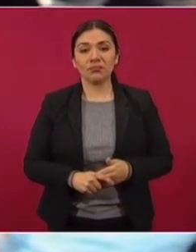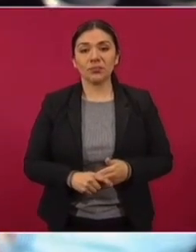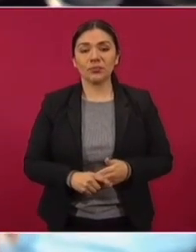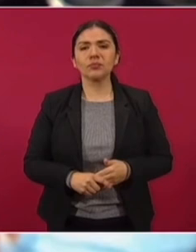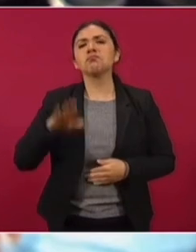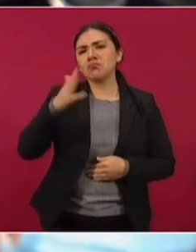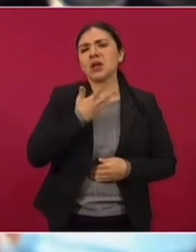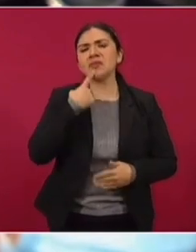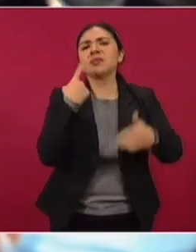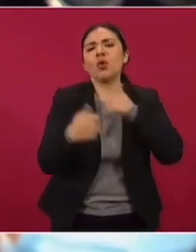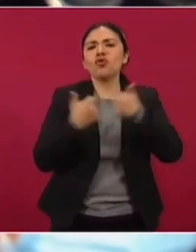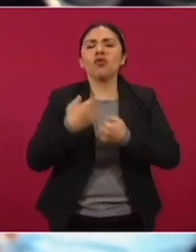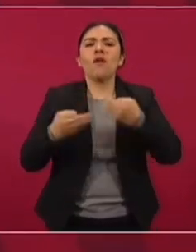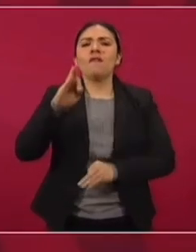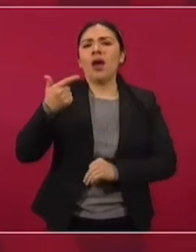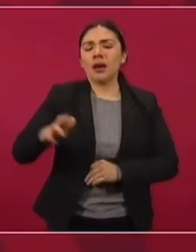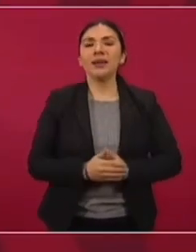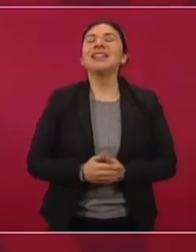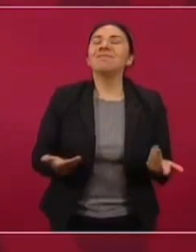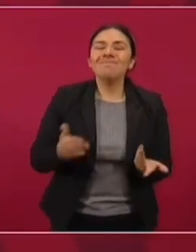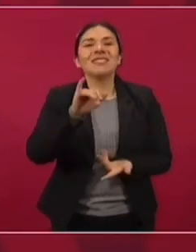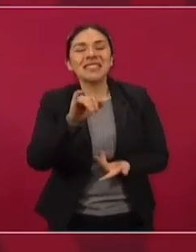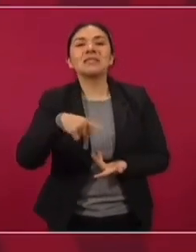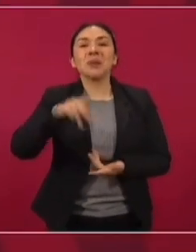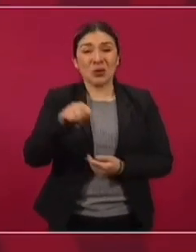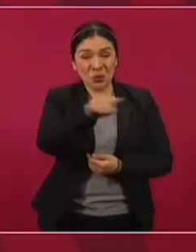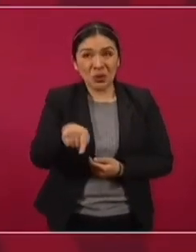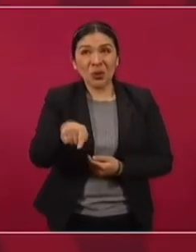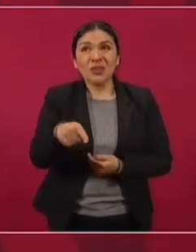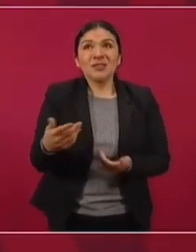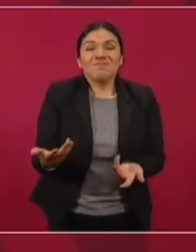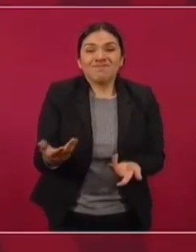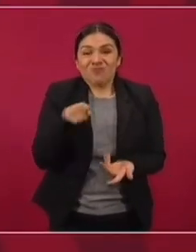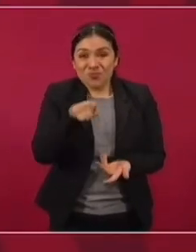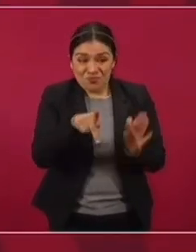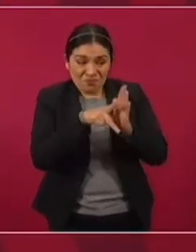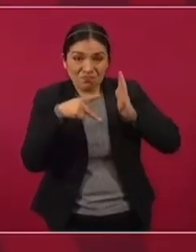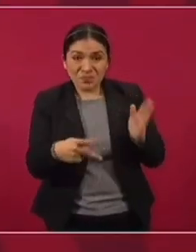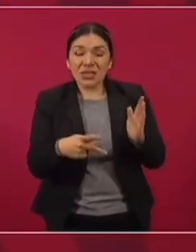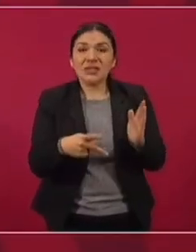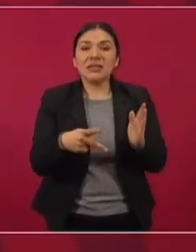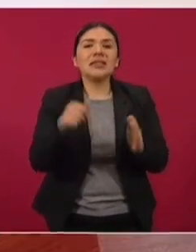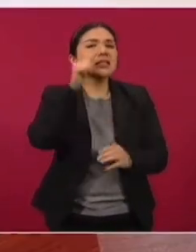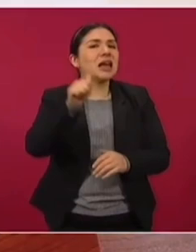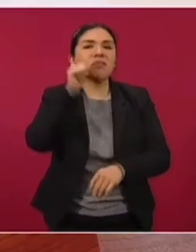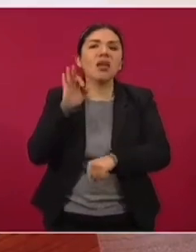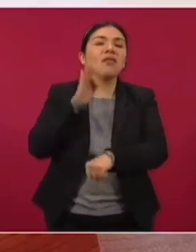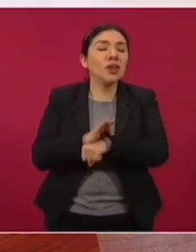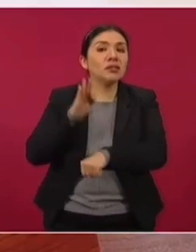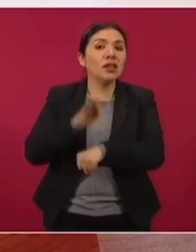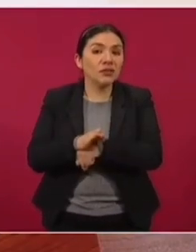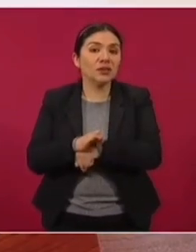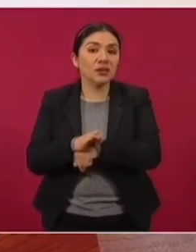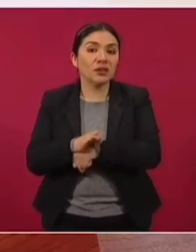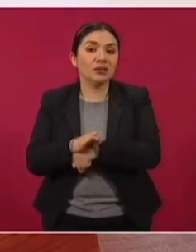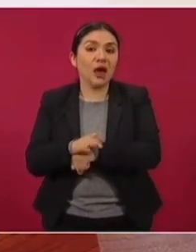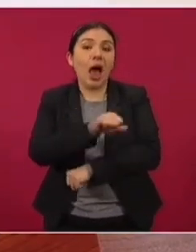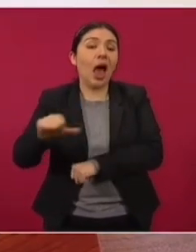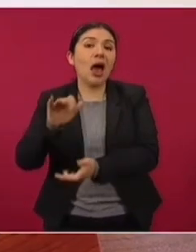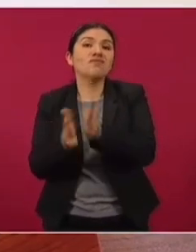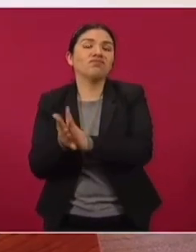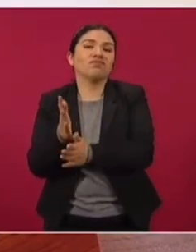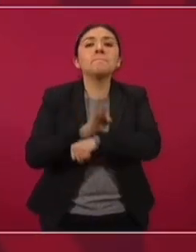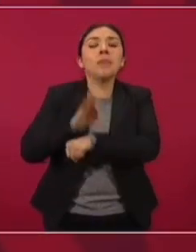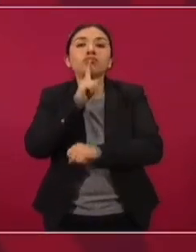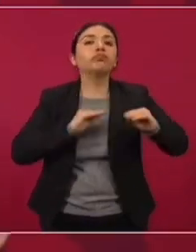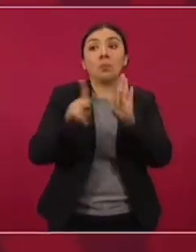Hay incluso denuncias ante la fiscalía, presidente. Pero es que ustedes son defensores de la mafia